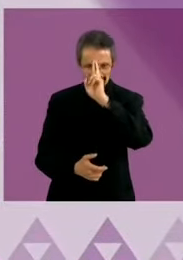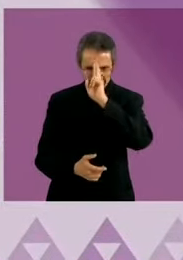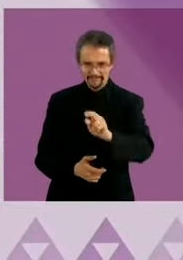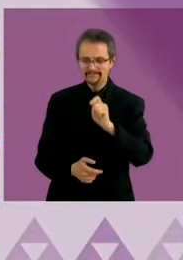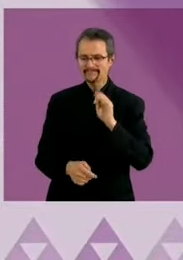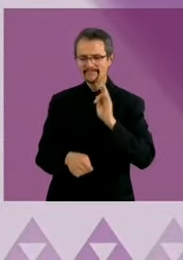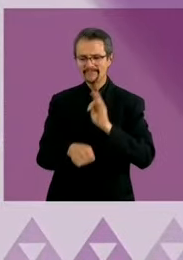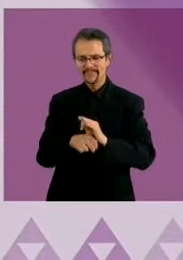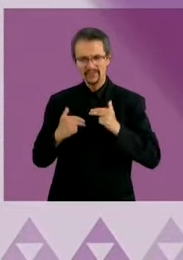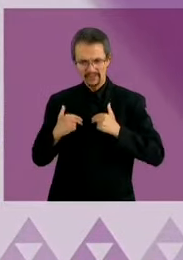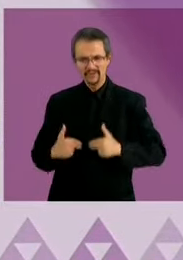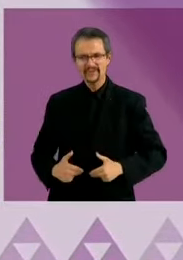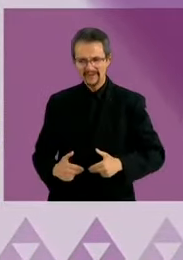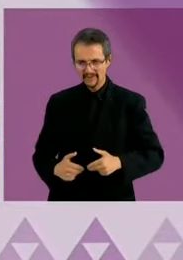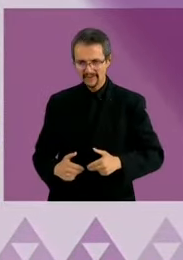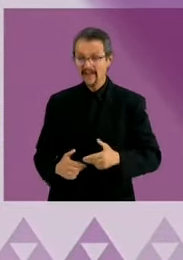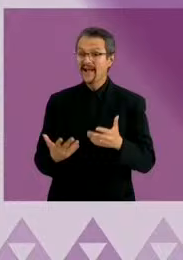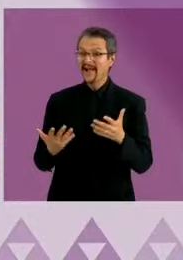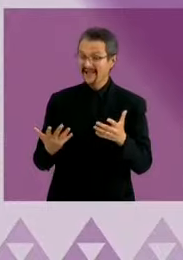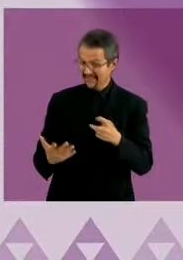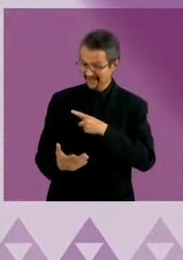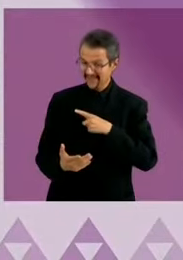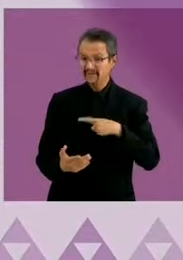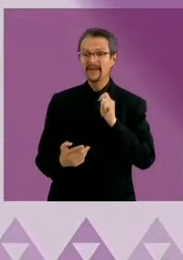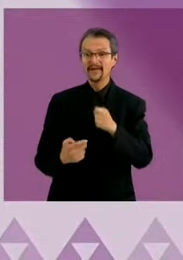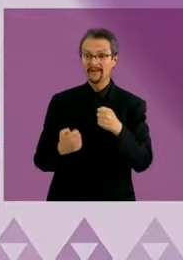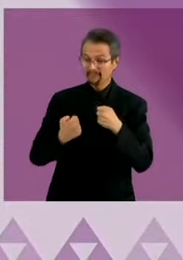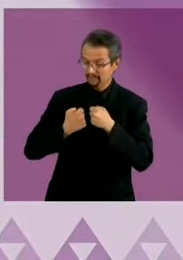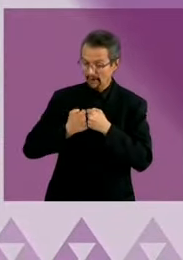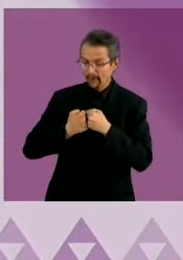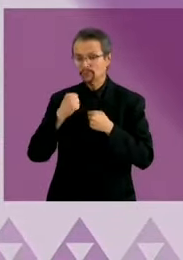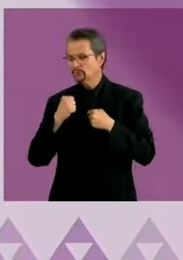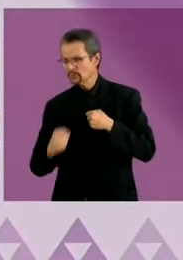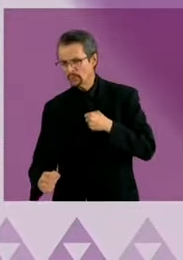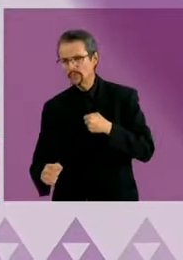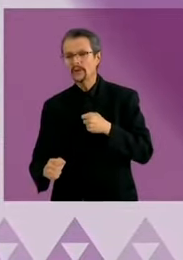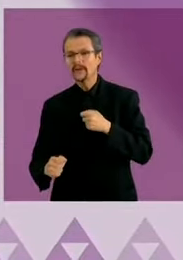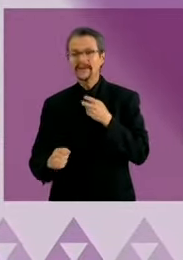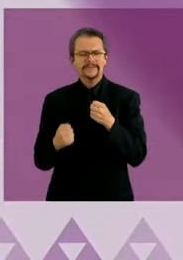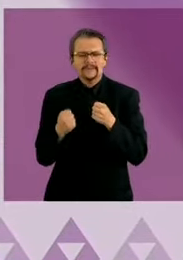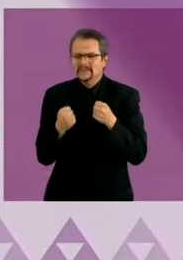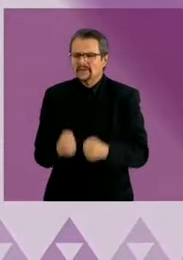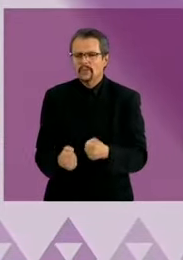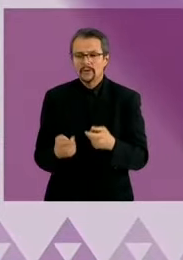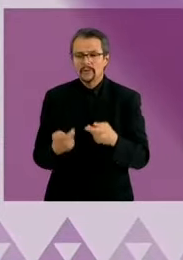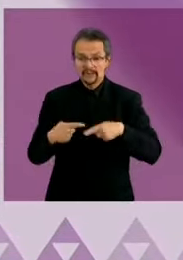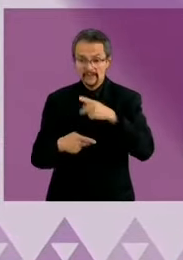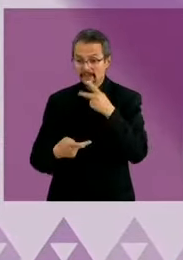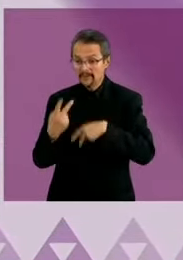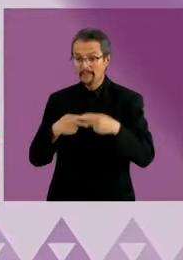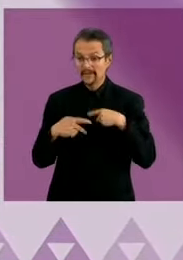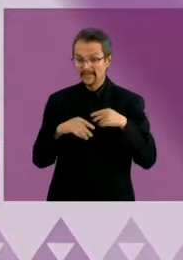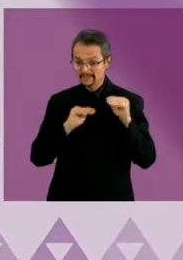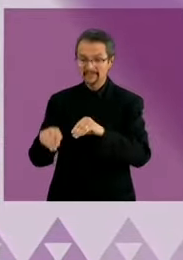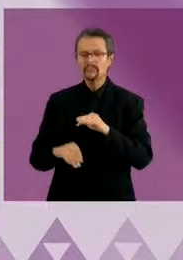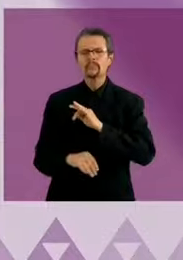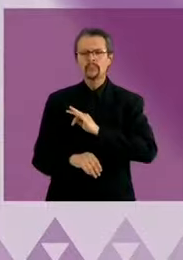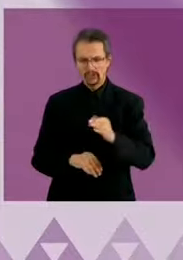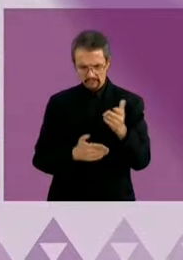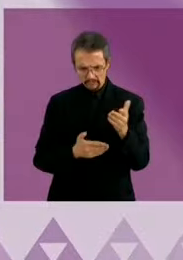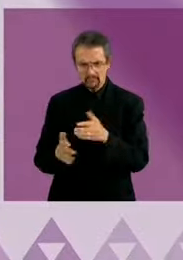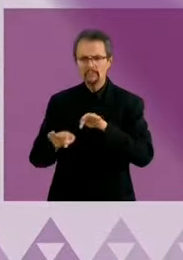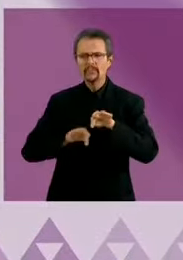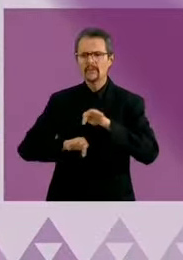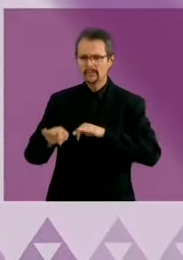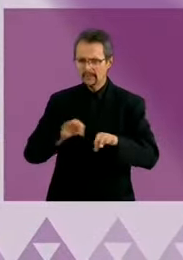migratoria. Tenemos que tener una frontera sur segura. Yo creo que los migrantes pueden ser una oportunidad de crecimiento económico para México, no un